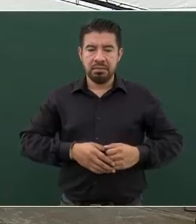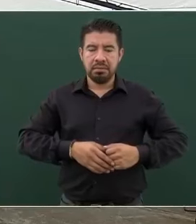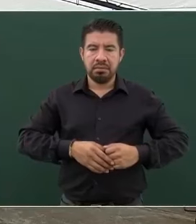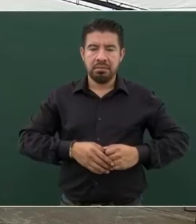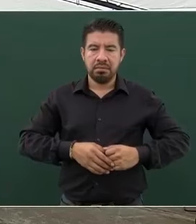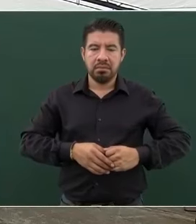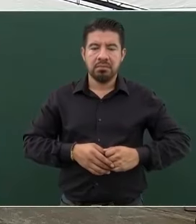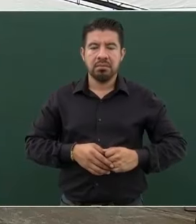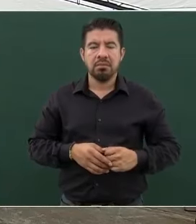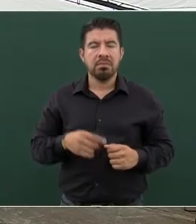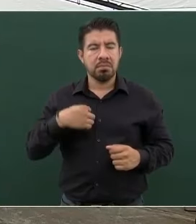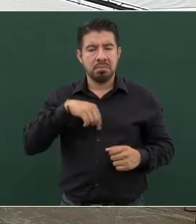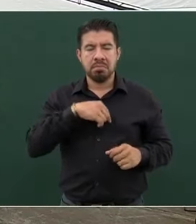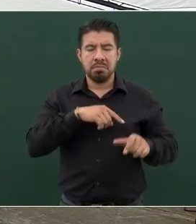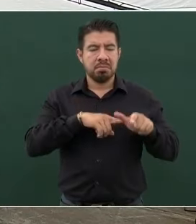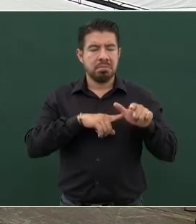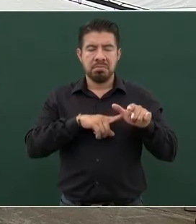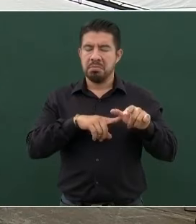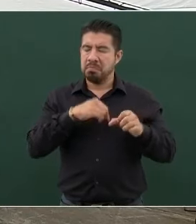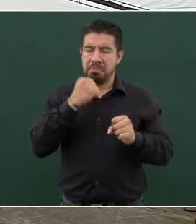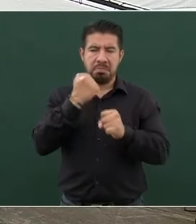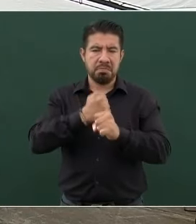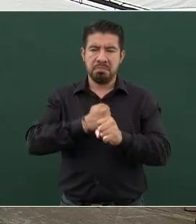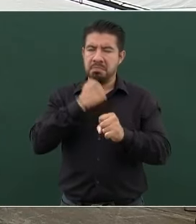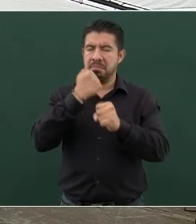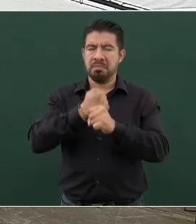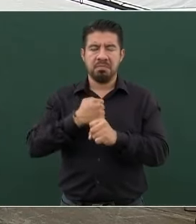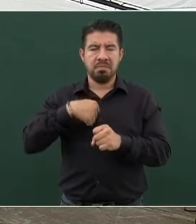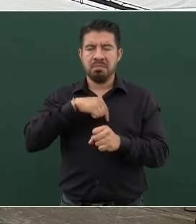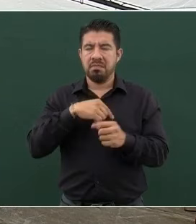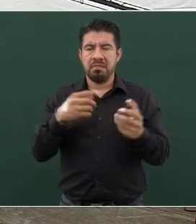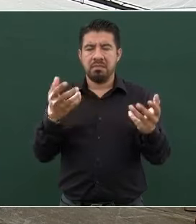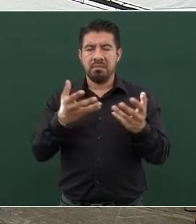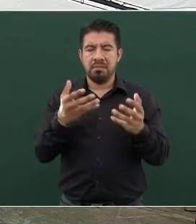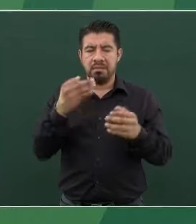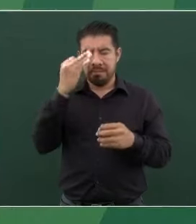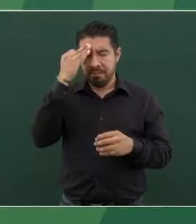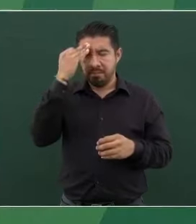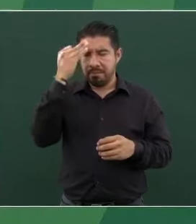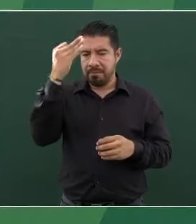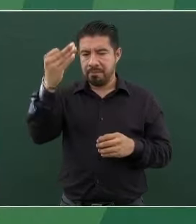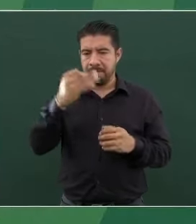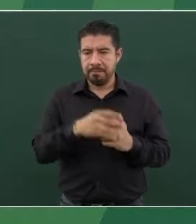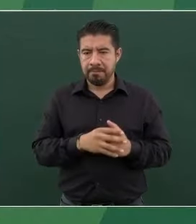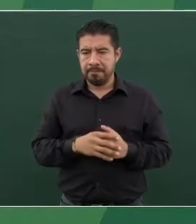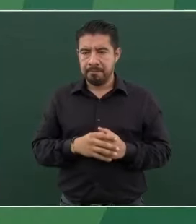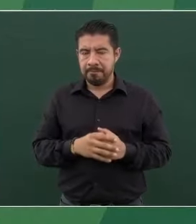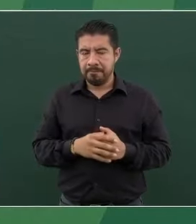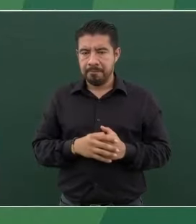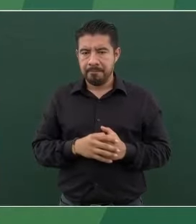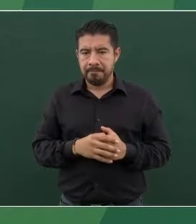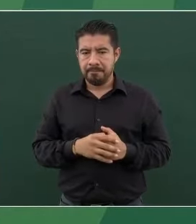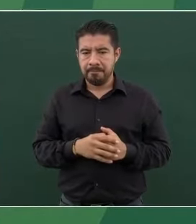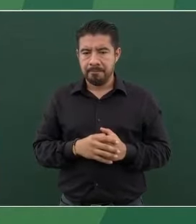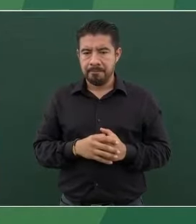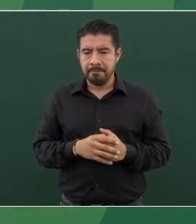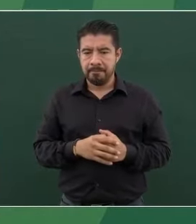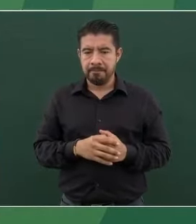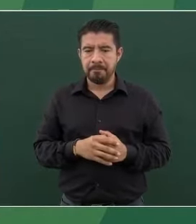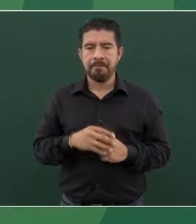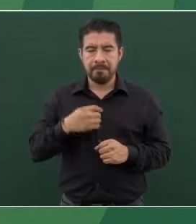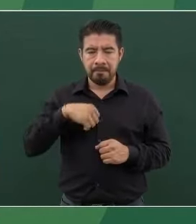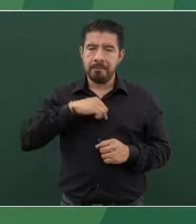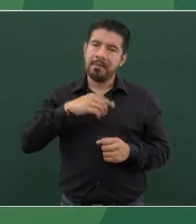Llevamos tanto tiempo en esta lucha, antes cuando nosotros estábamos en